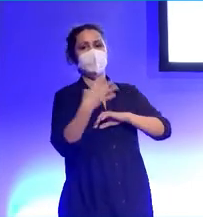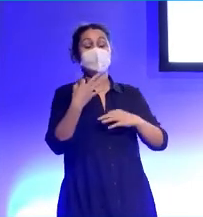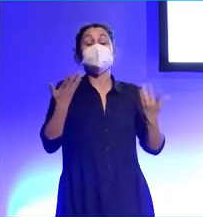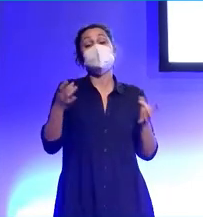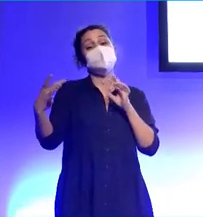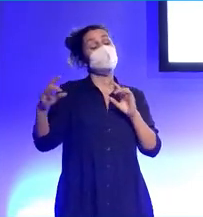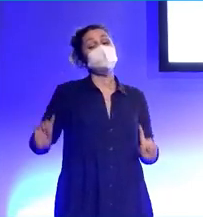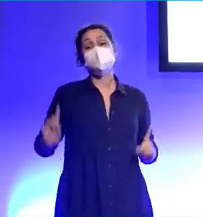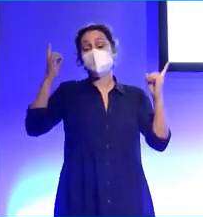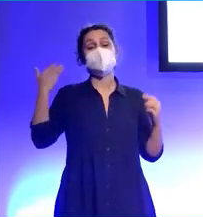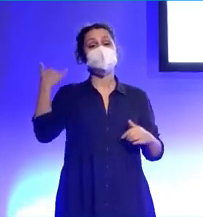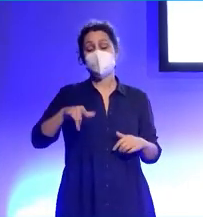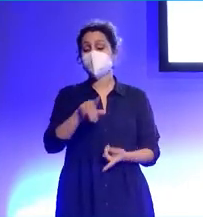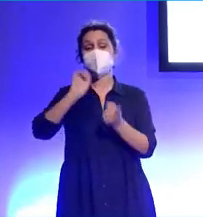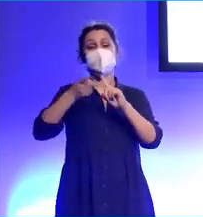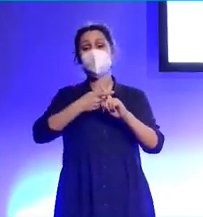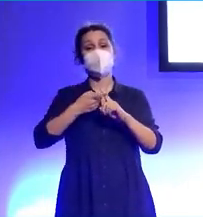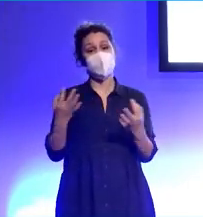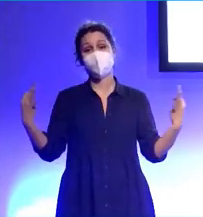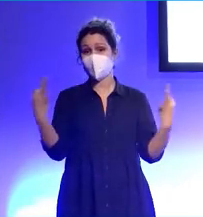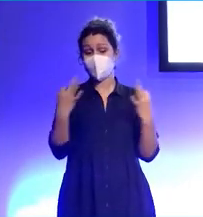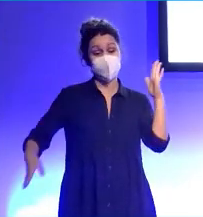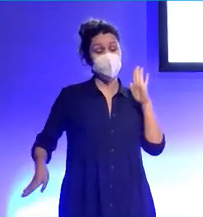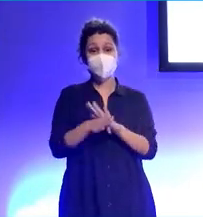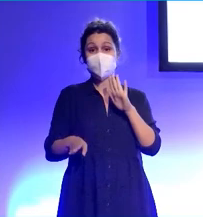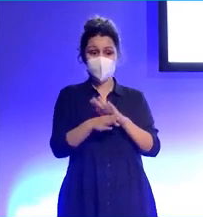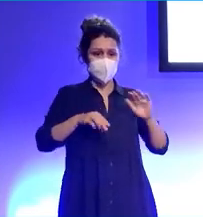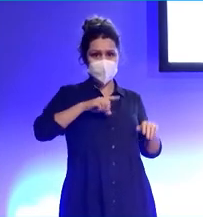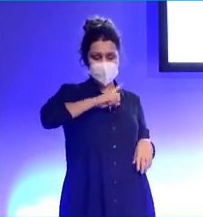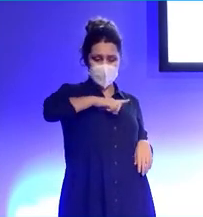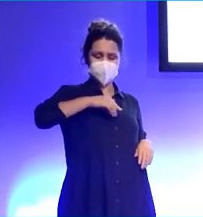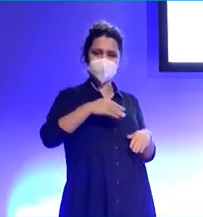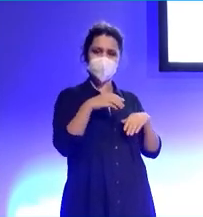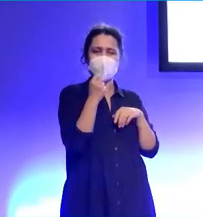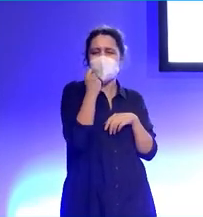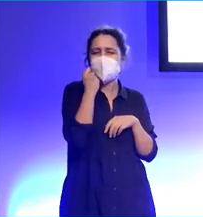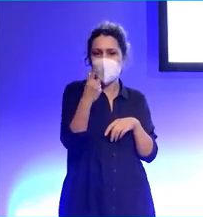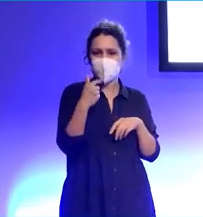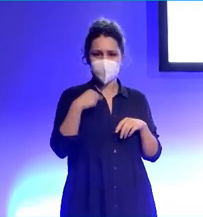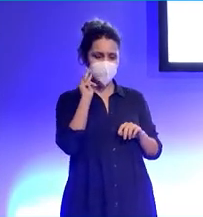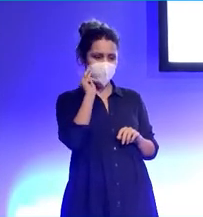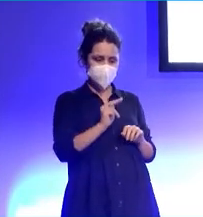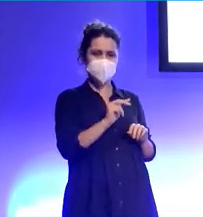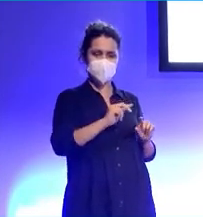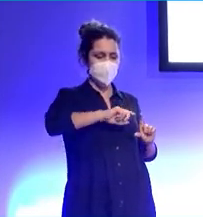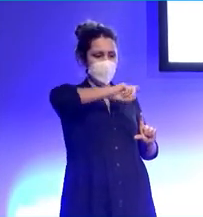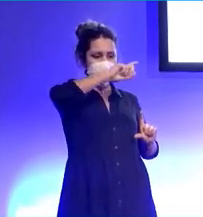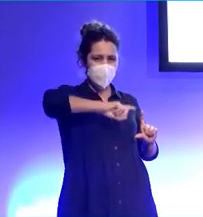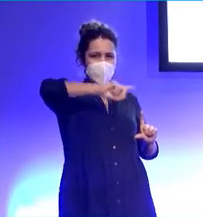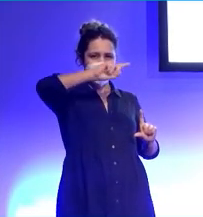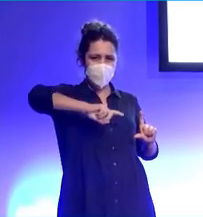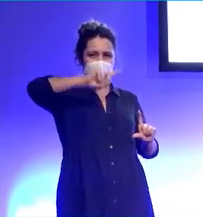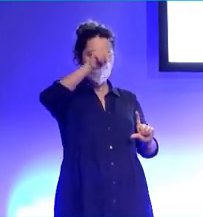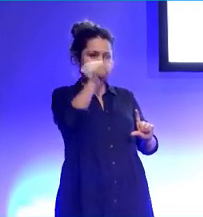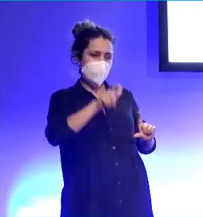pues esto hay que solucionarlo como sea y seguimos. Y no tardé mucho. En unos pocos meses llevas viendo esa curva de aumento de reproducciones y gente que te